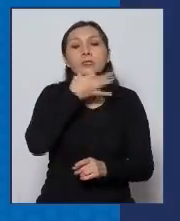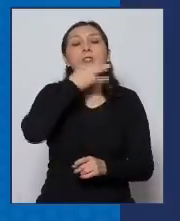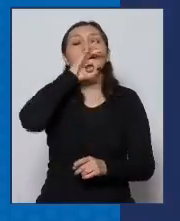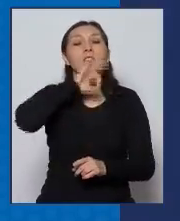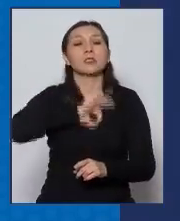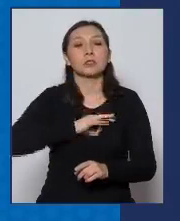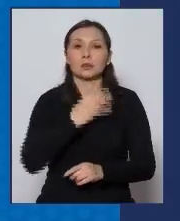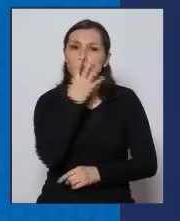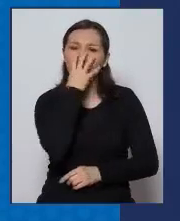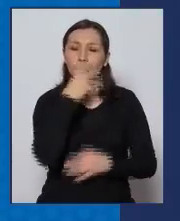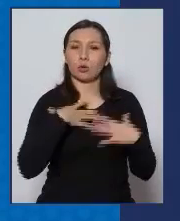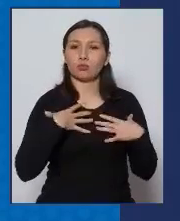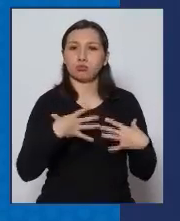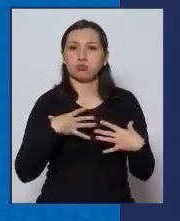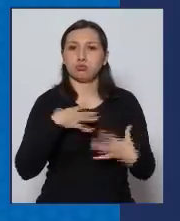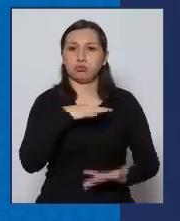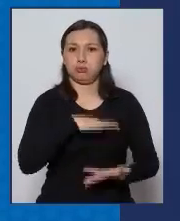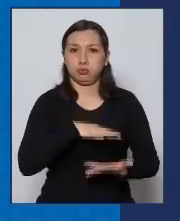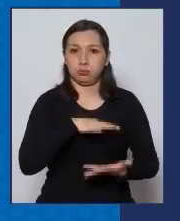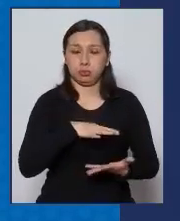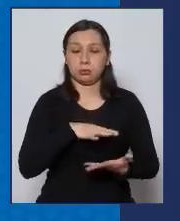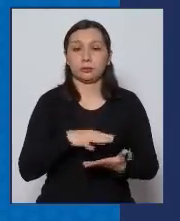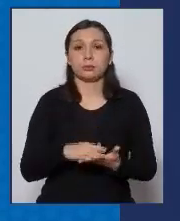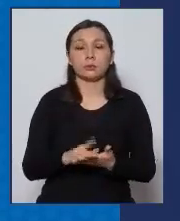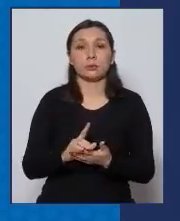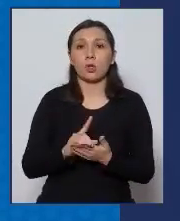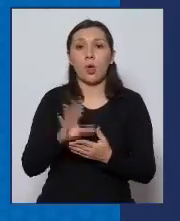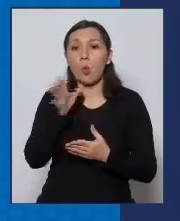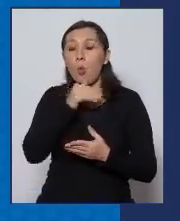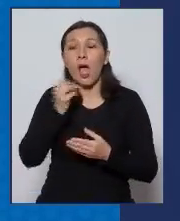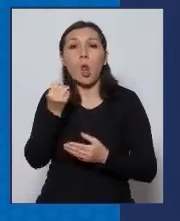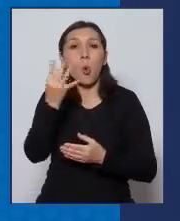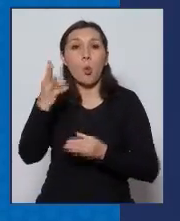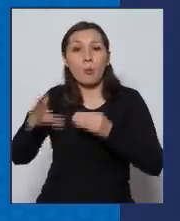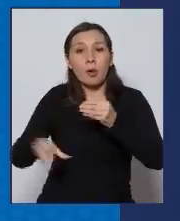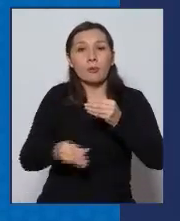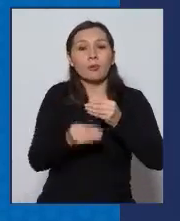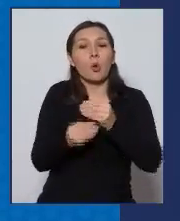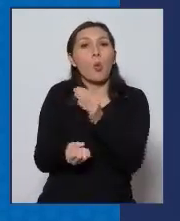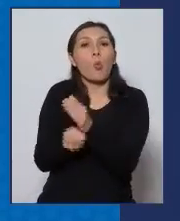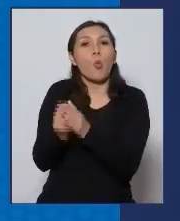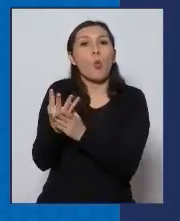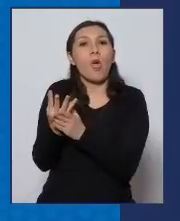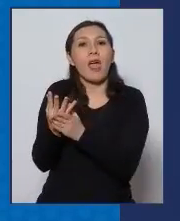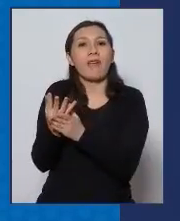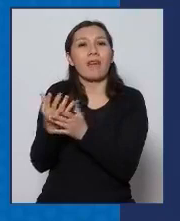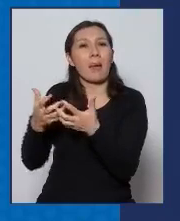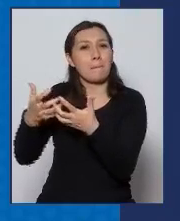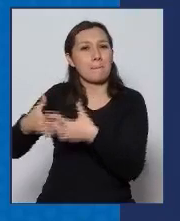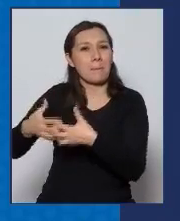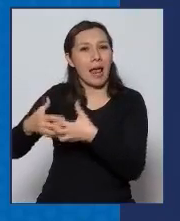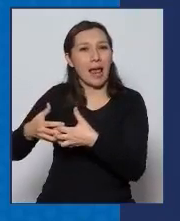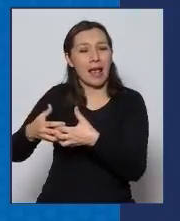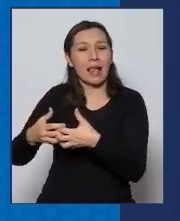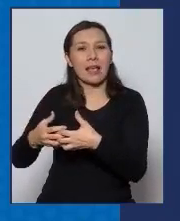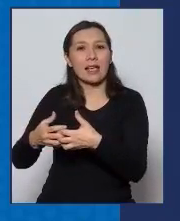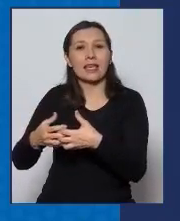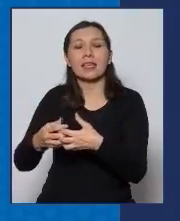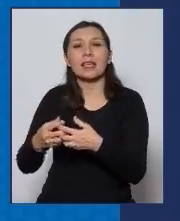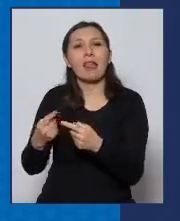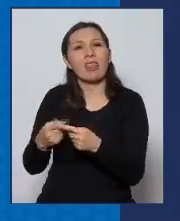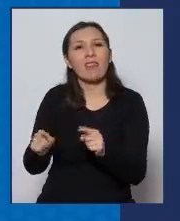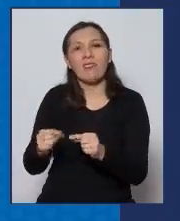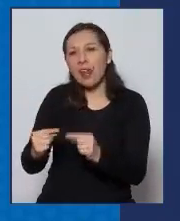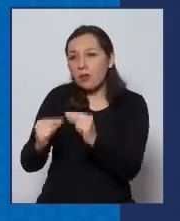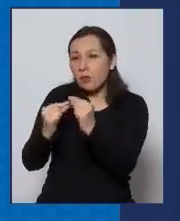un ventilador mecánico. No estamos incluyendo todavía esta categoría de oxígeno